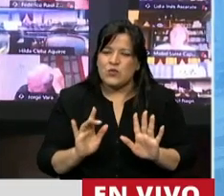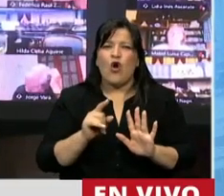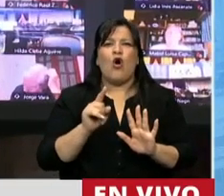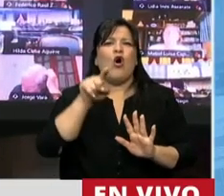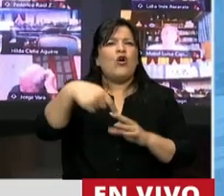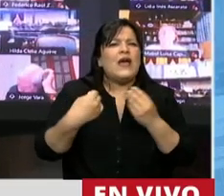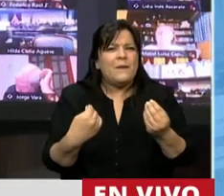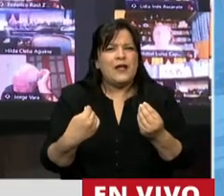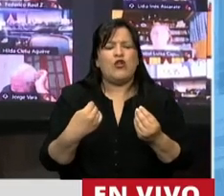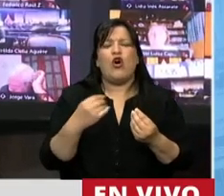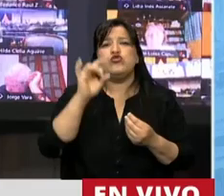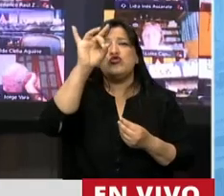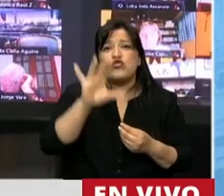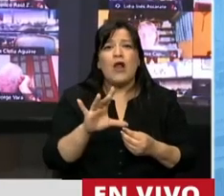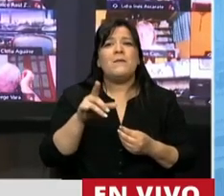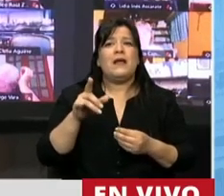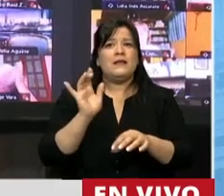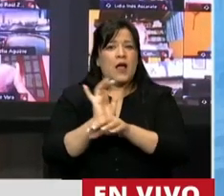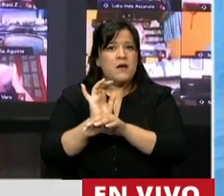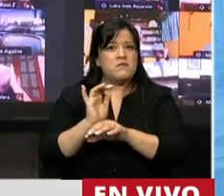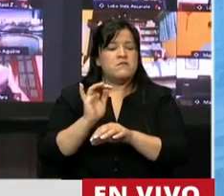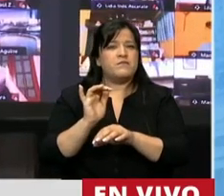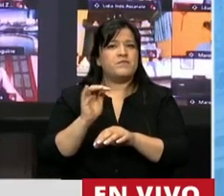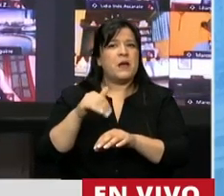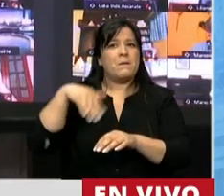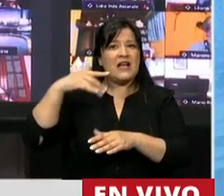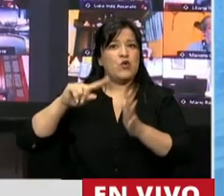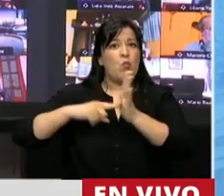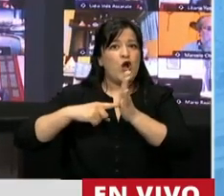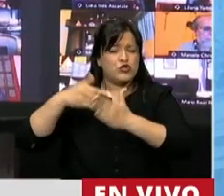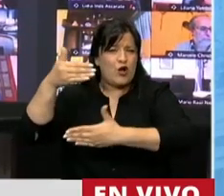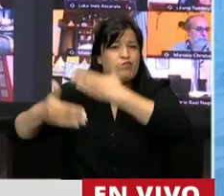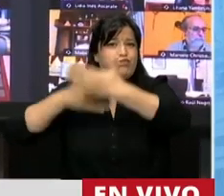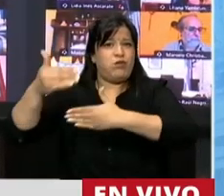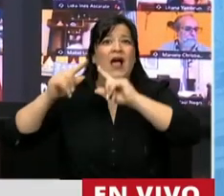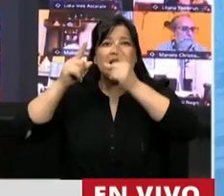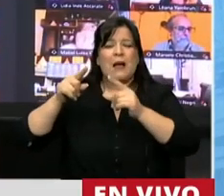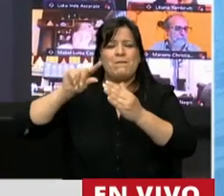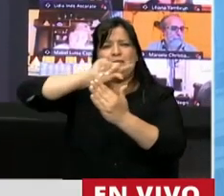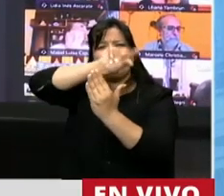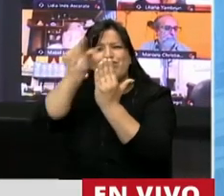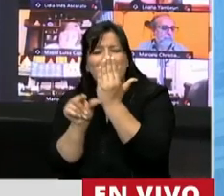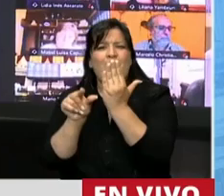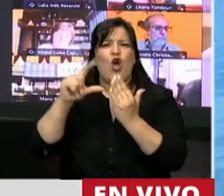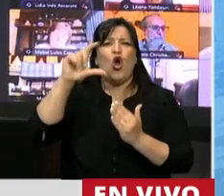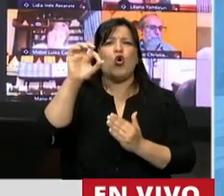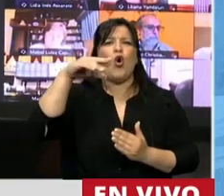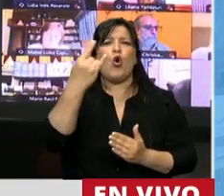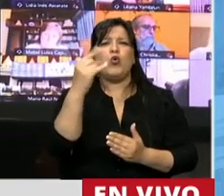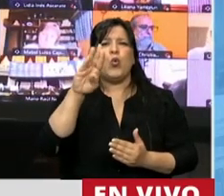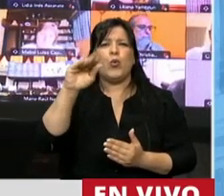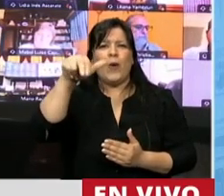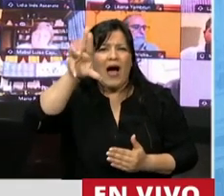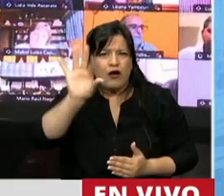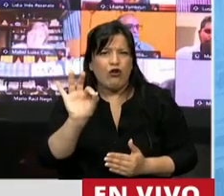generado no solo ese crecimiento de la ciudad de Buenos Aires, sino de toda el área metropolitana, del conurbano bonaerense,